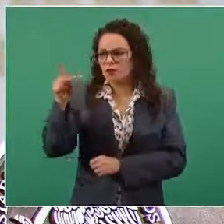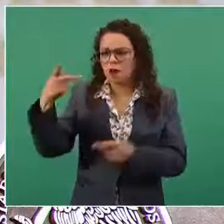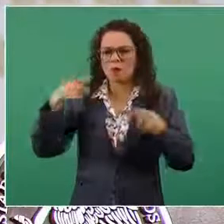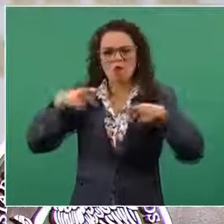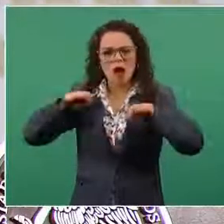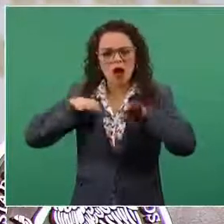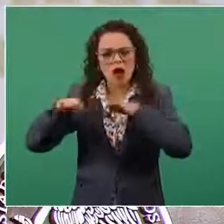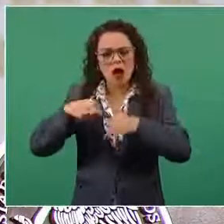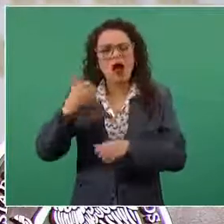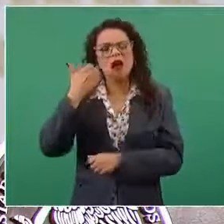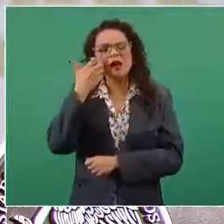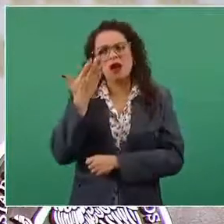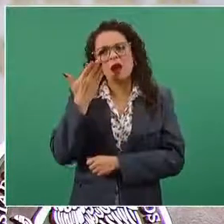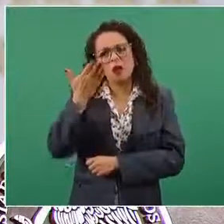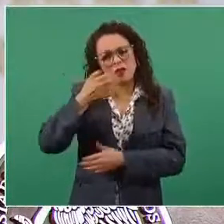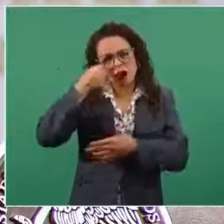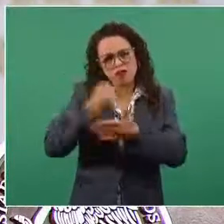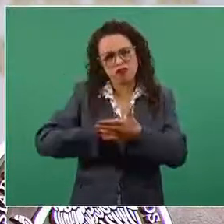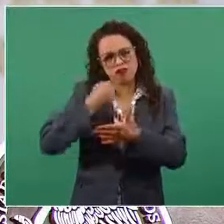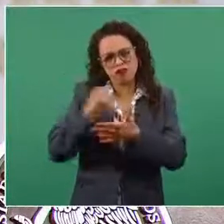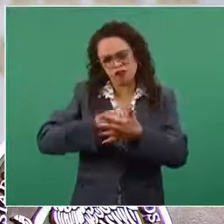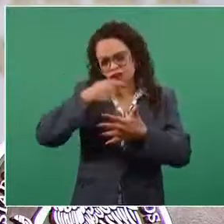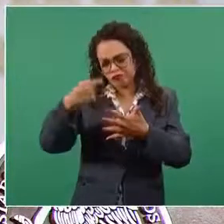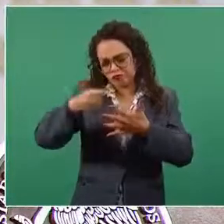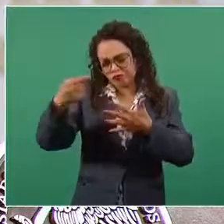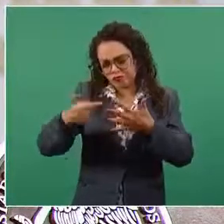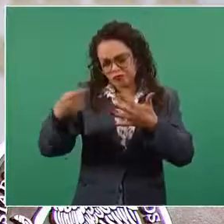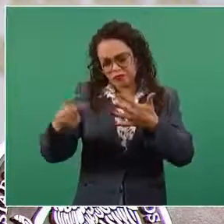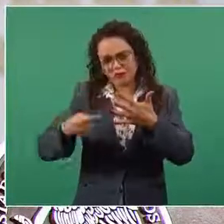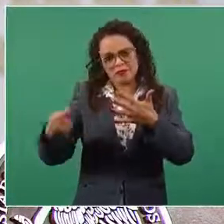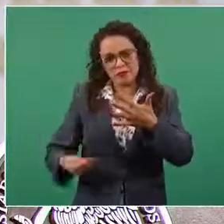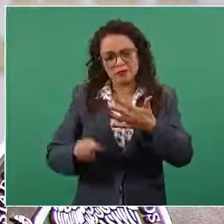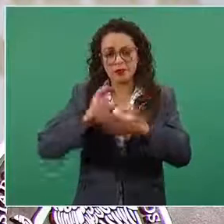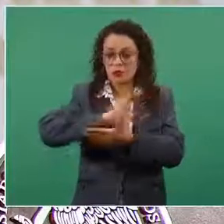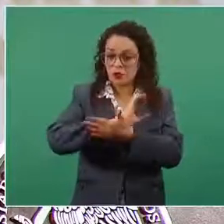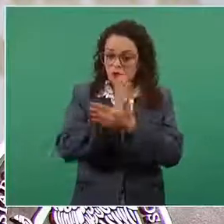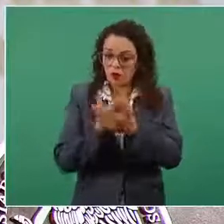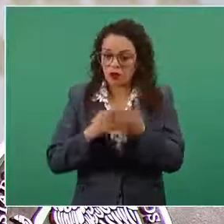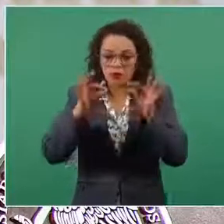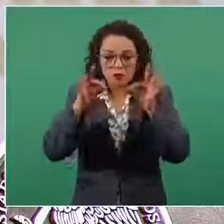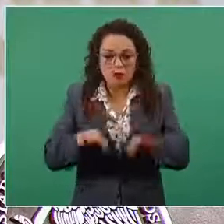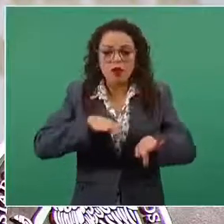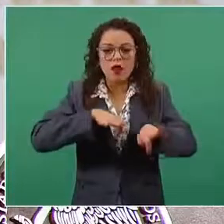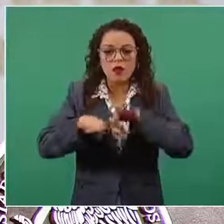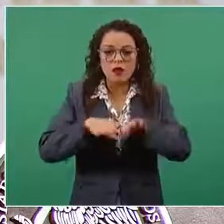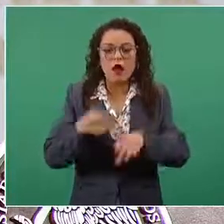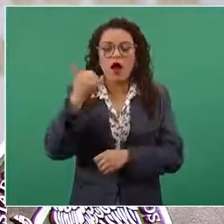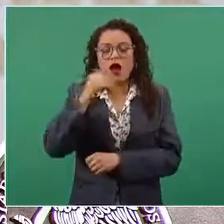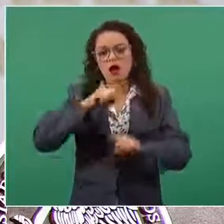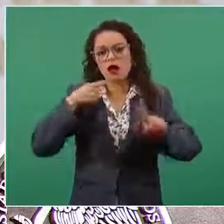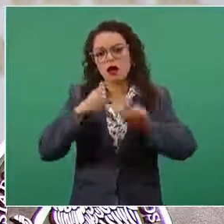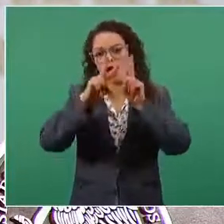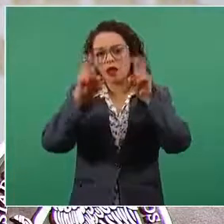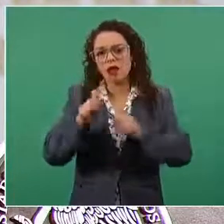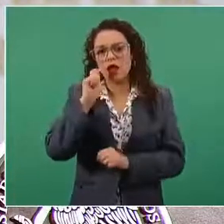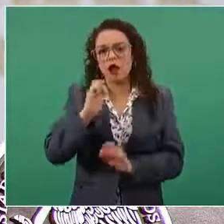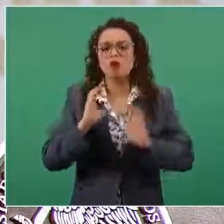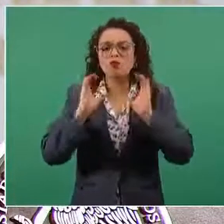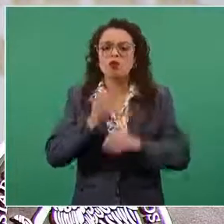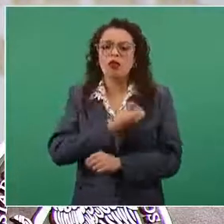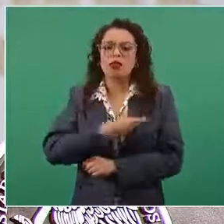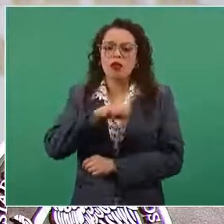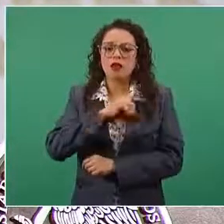por la aplicación de un contrato colectivo de trabajo, así como las medidas referentes al medio ambiente y a la salud.